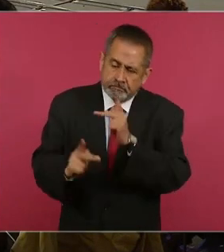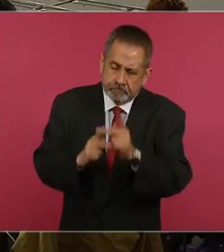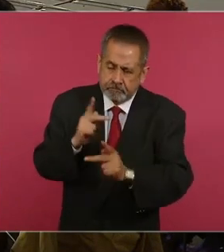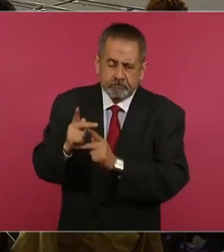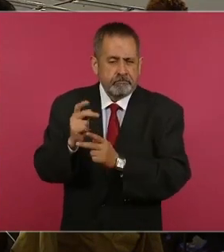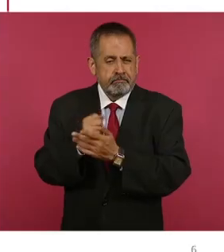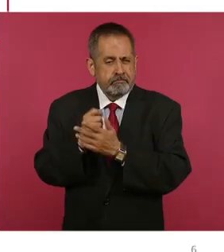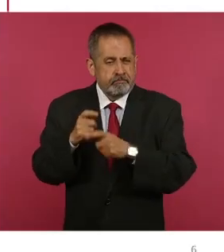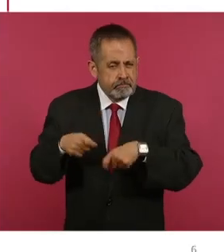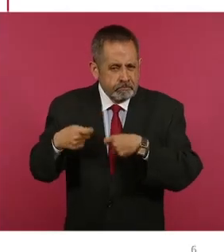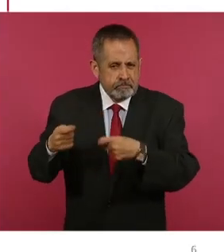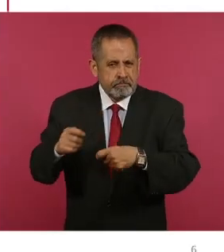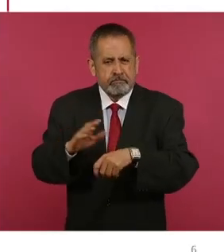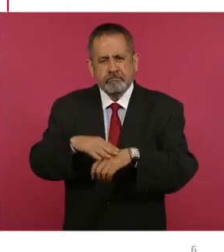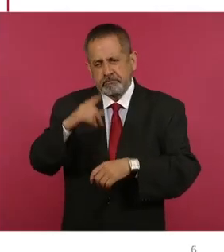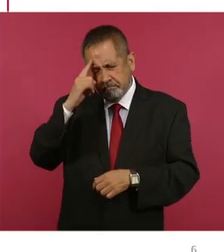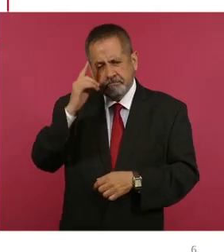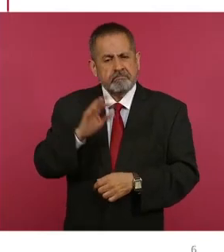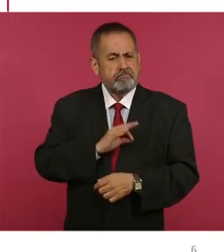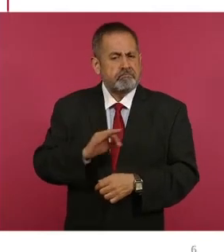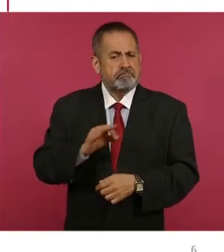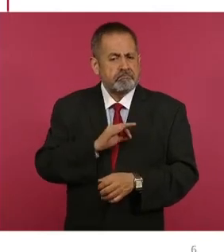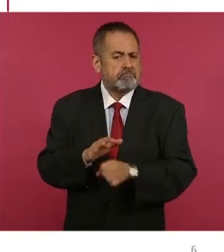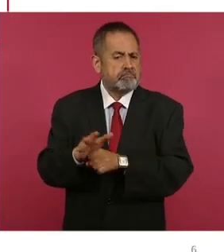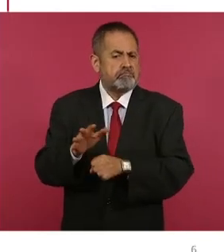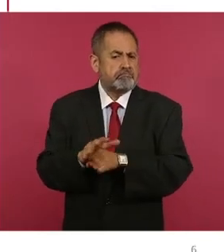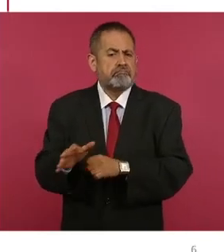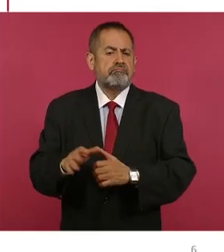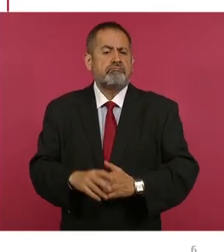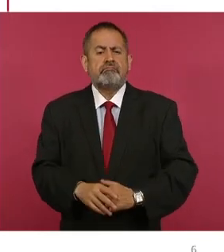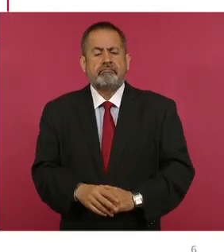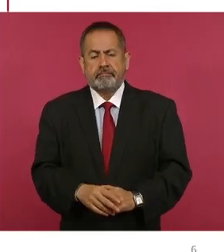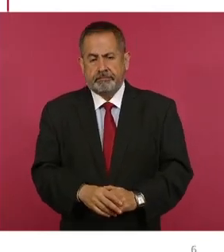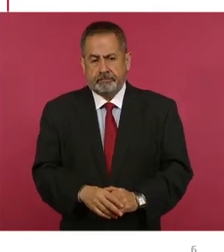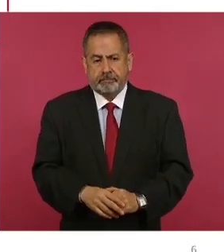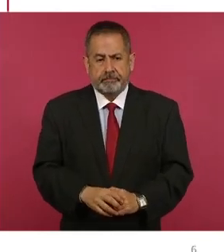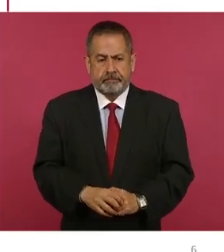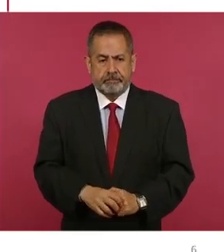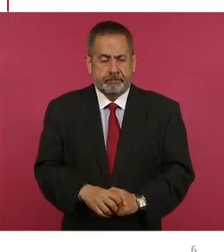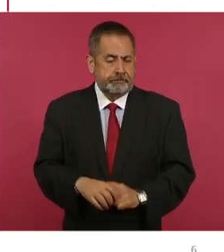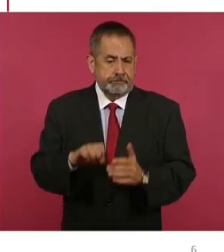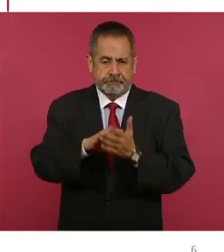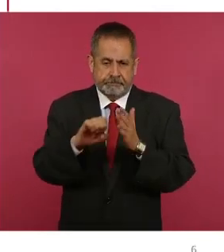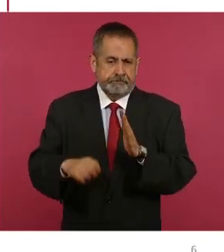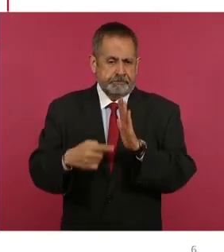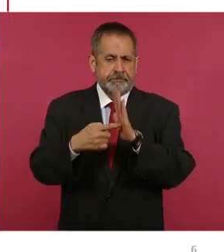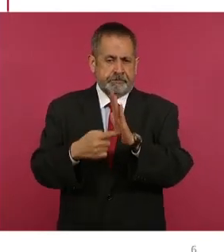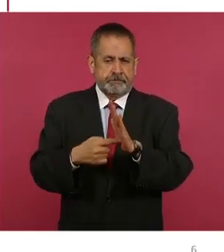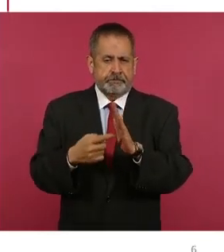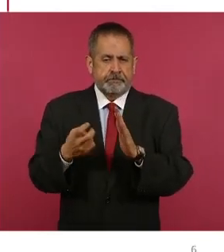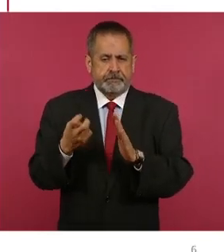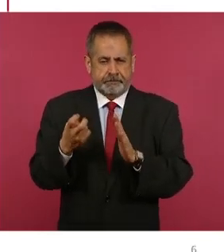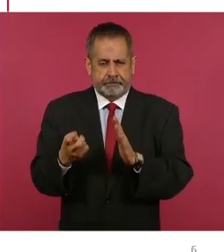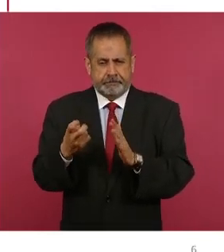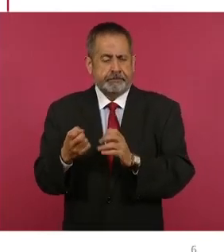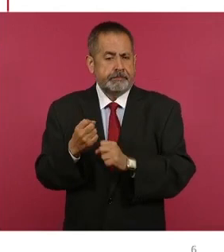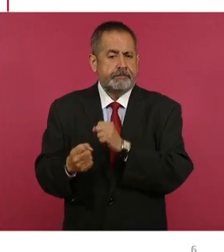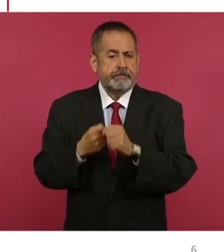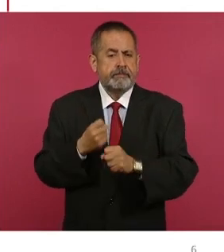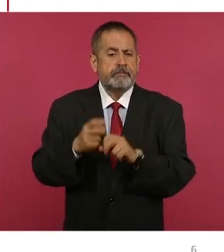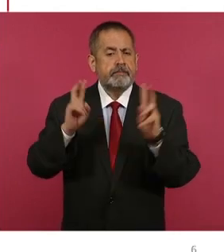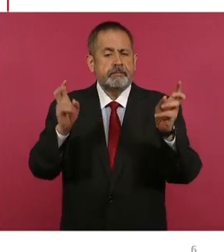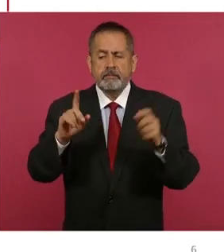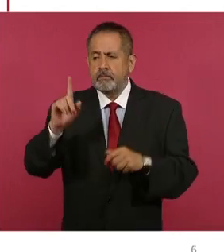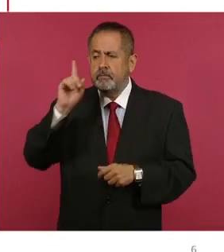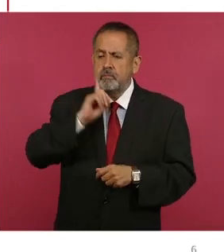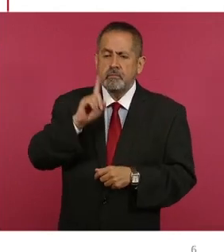y benefician a quienes antes no podían acceder a créditos. Como ejemplo, este año se hizo el programa Mujer Infonavit,